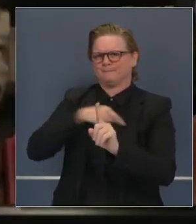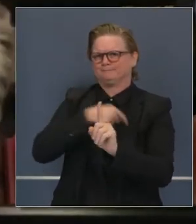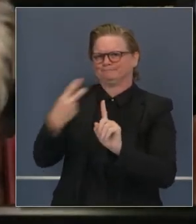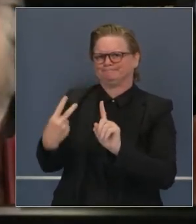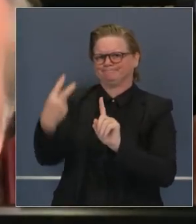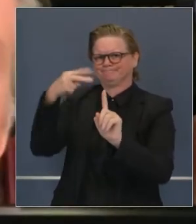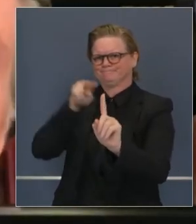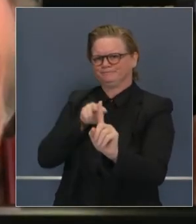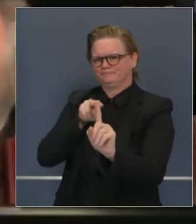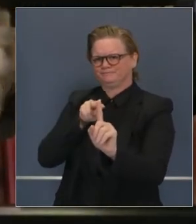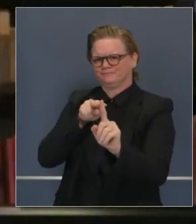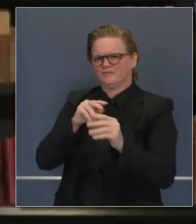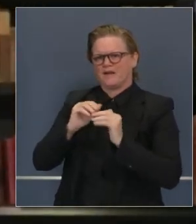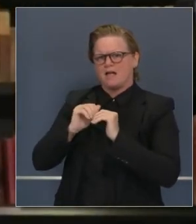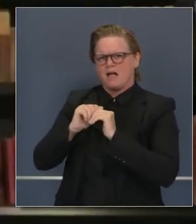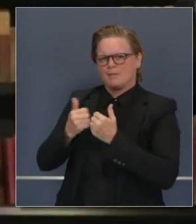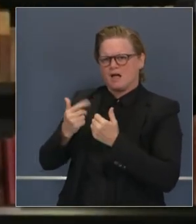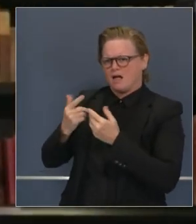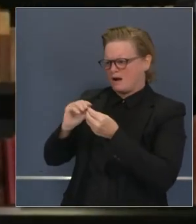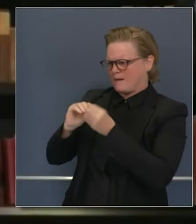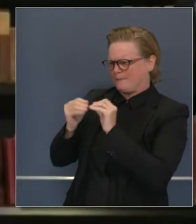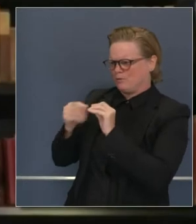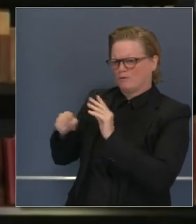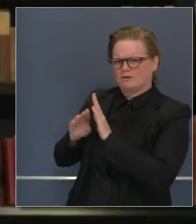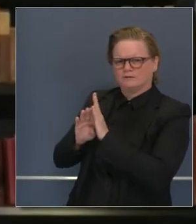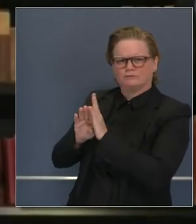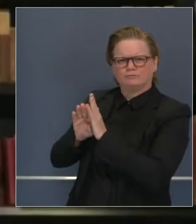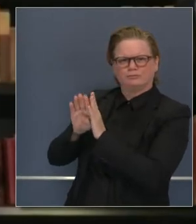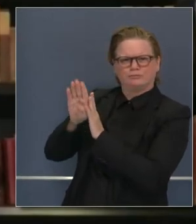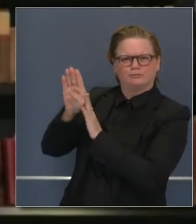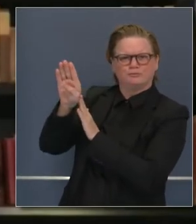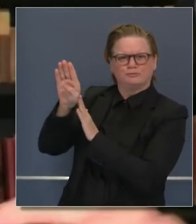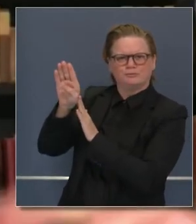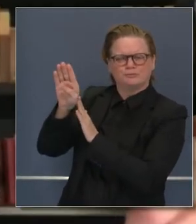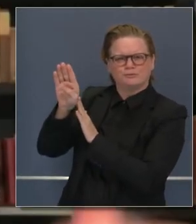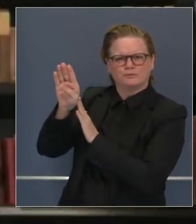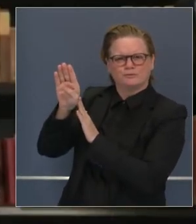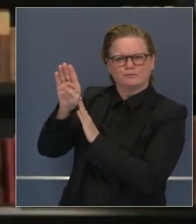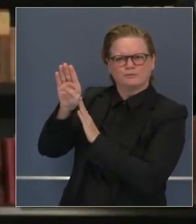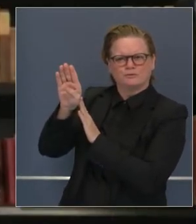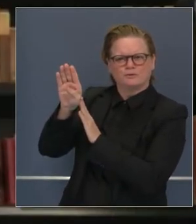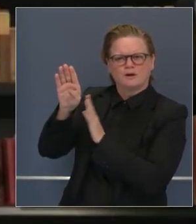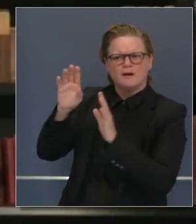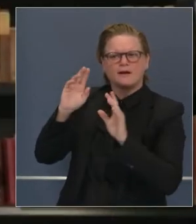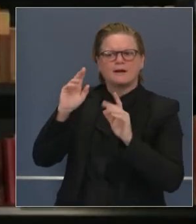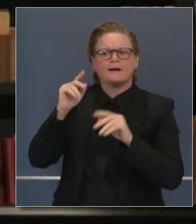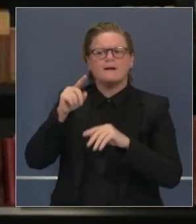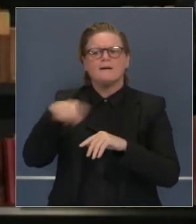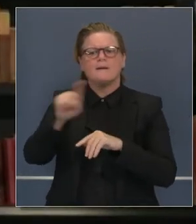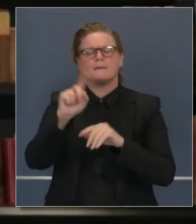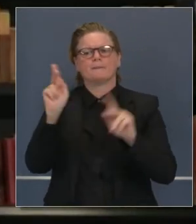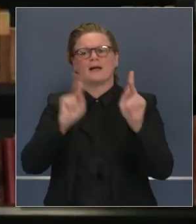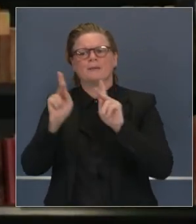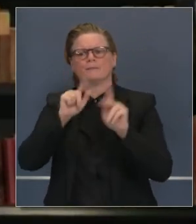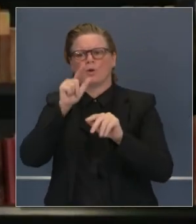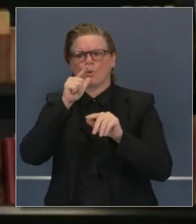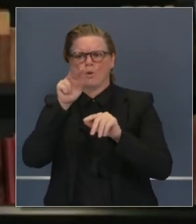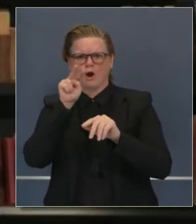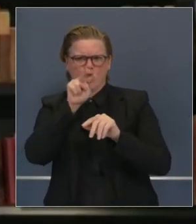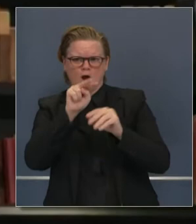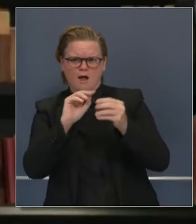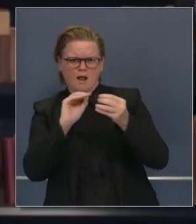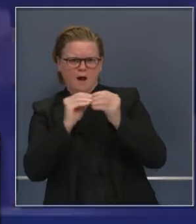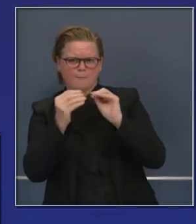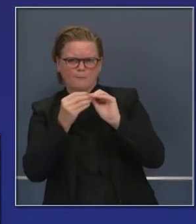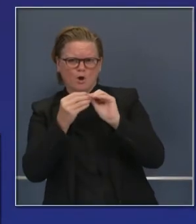Cuando hablamos de repuntes, particularmente al leer los encabezados de los periódicos, es que la gente siempre, primero, habla